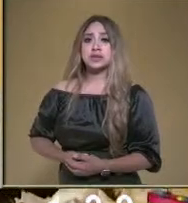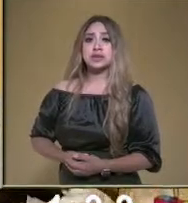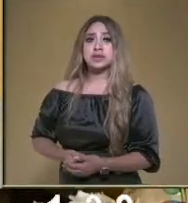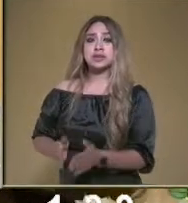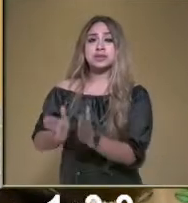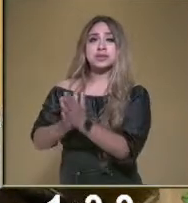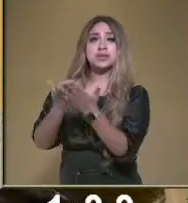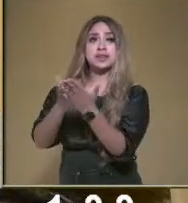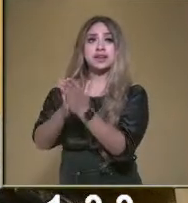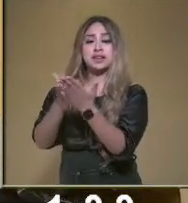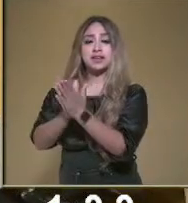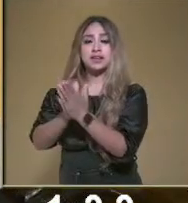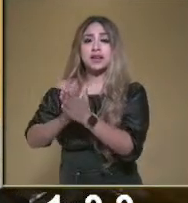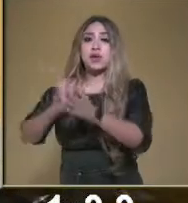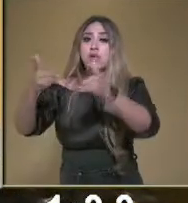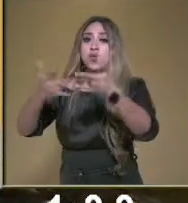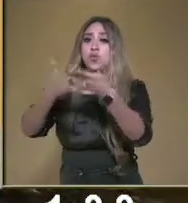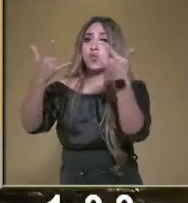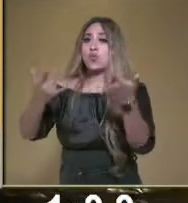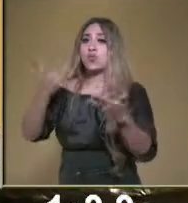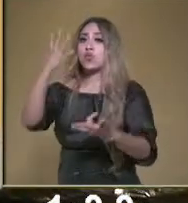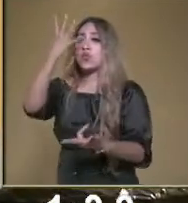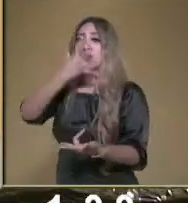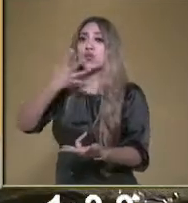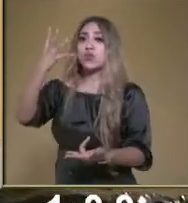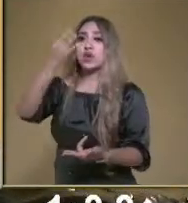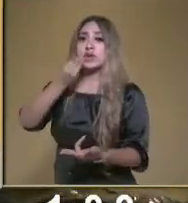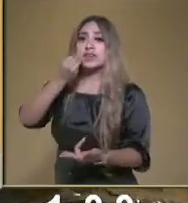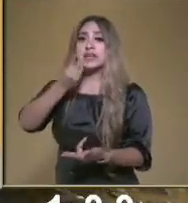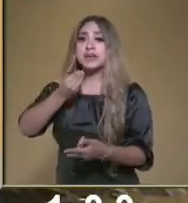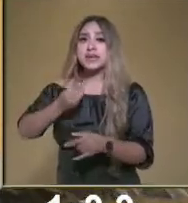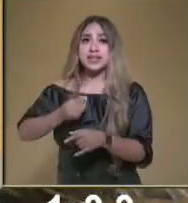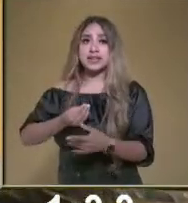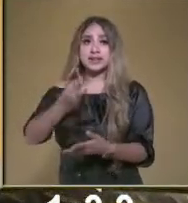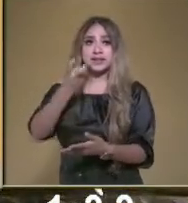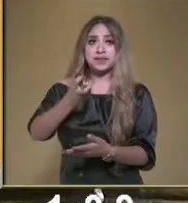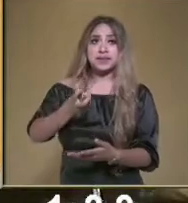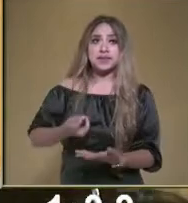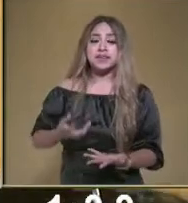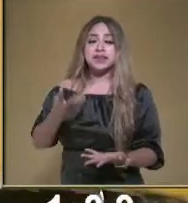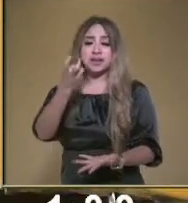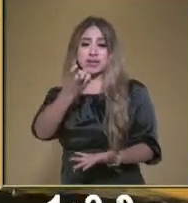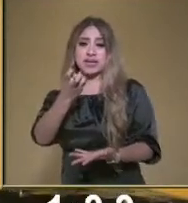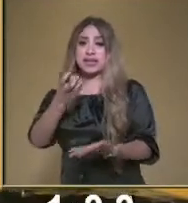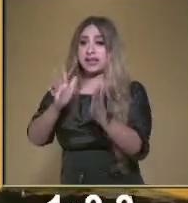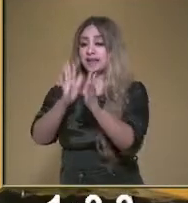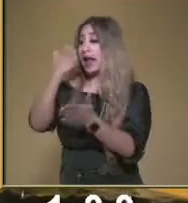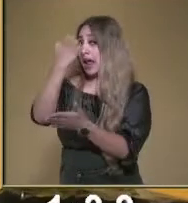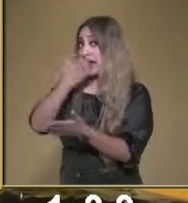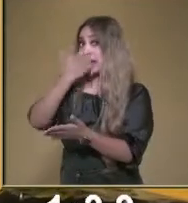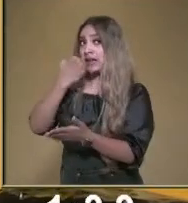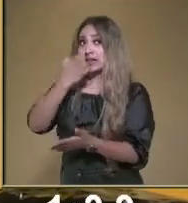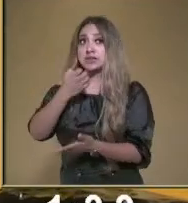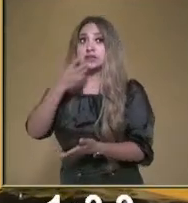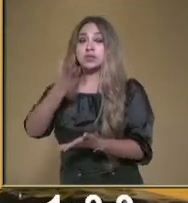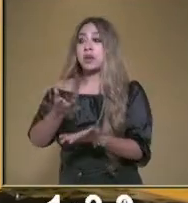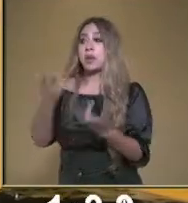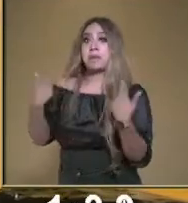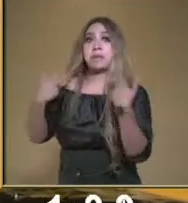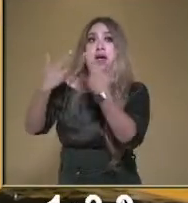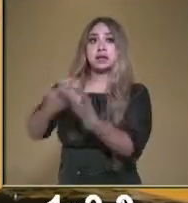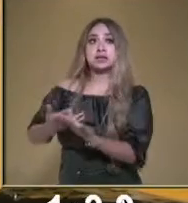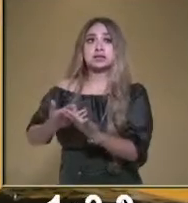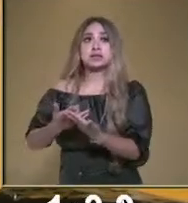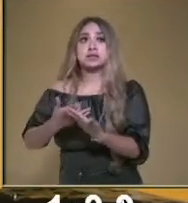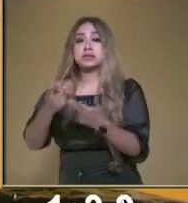es un cuento maravilloso. Cuando estaba en la escuela, mi maestra me lo contó. Como ustedes,